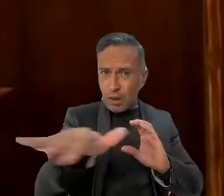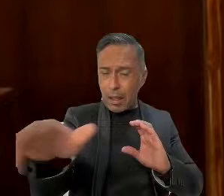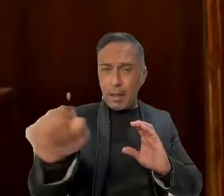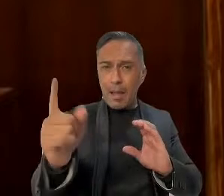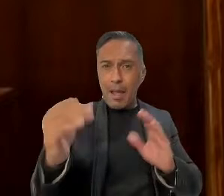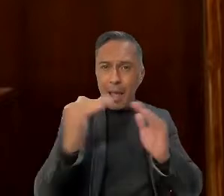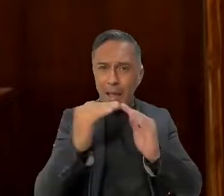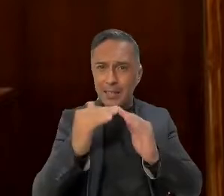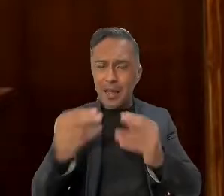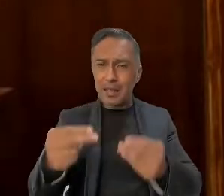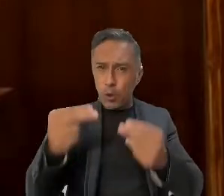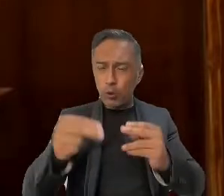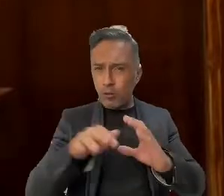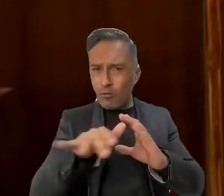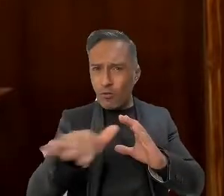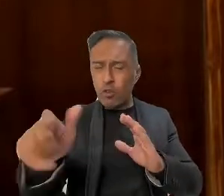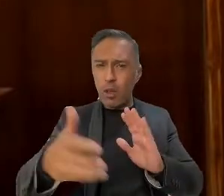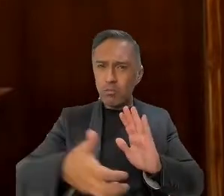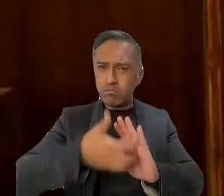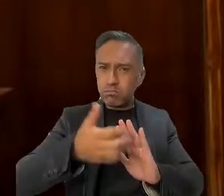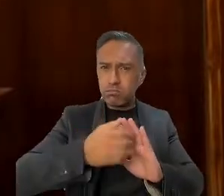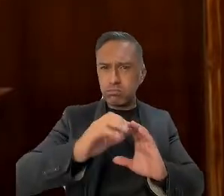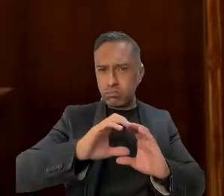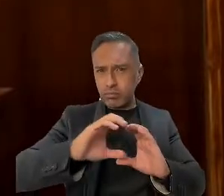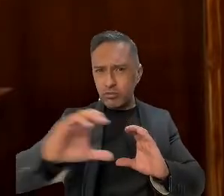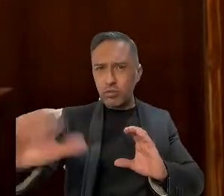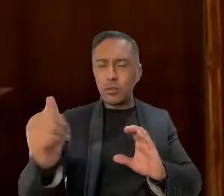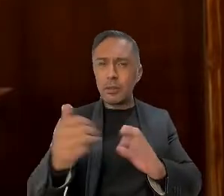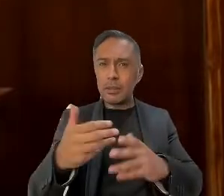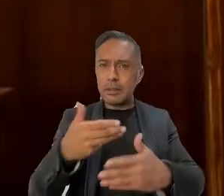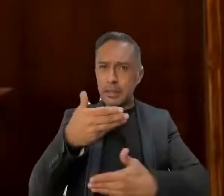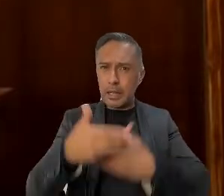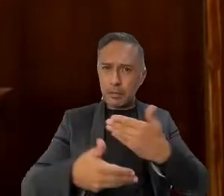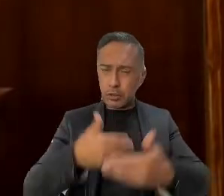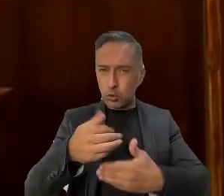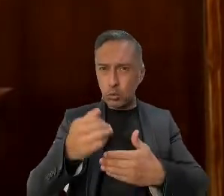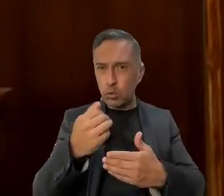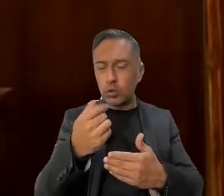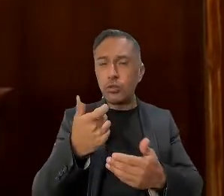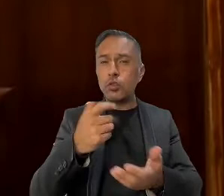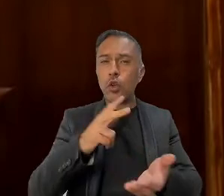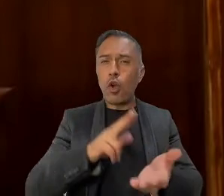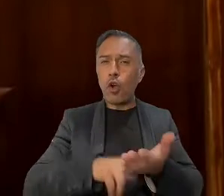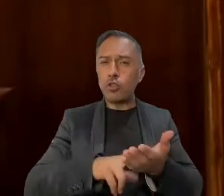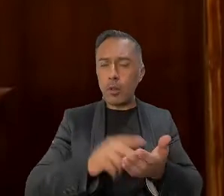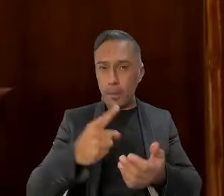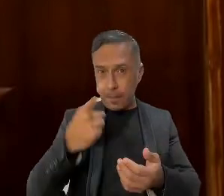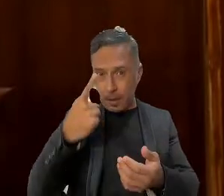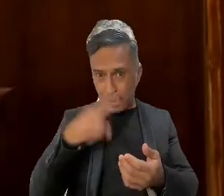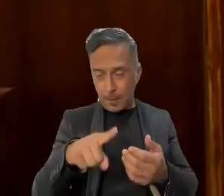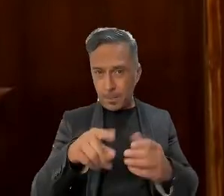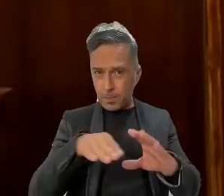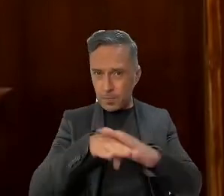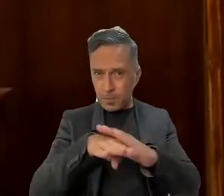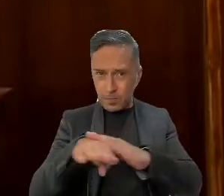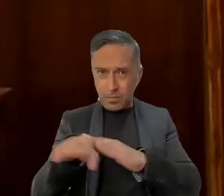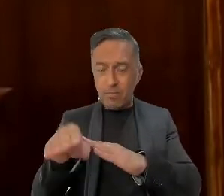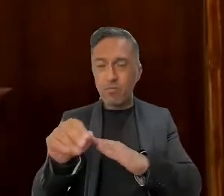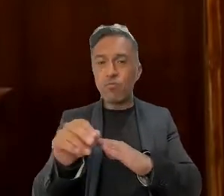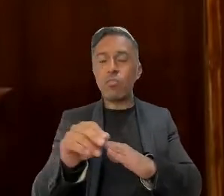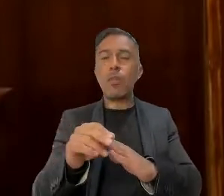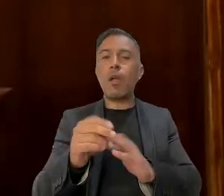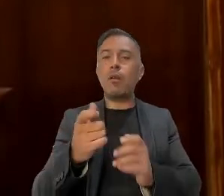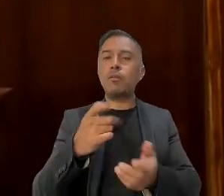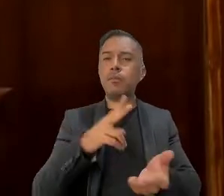infraestructura, la prestación del servicio y el costo por asegurar el acceso y los valores sociales